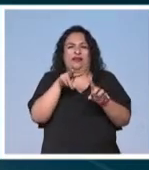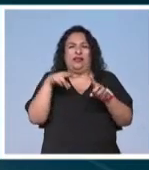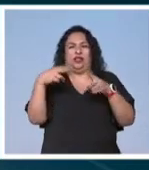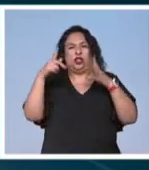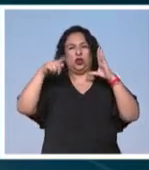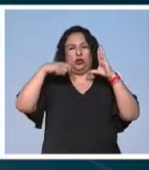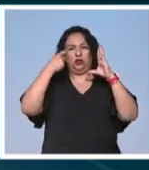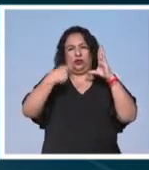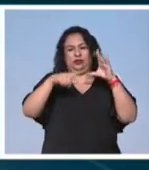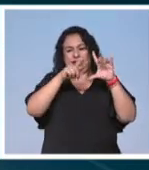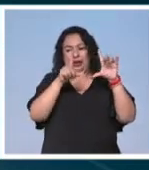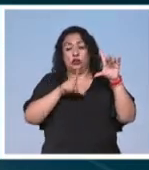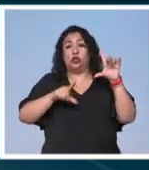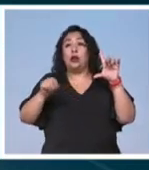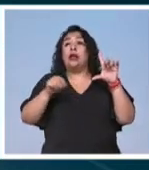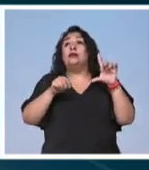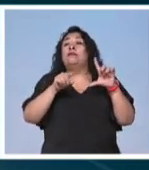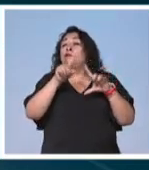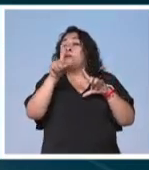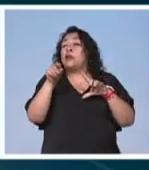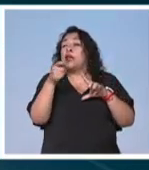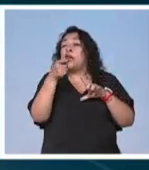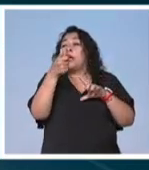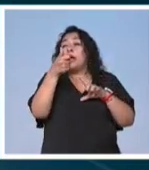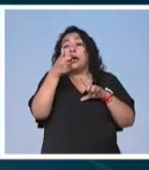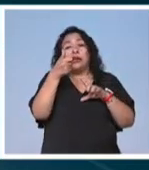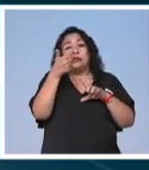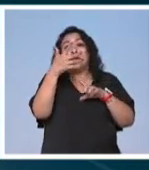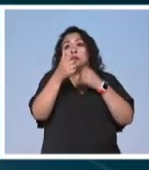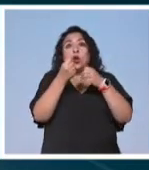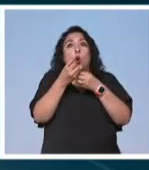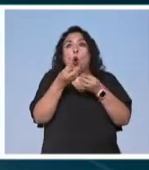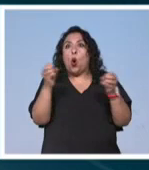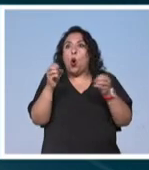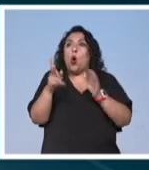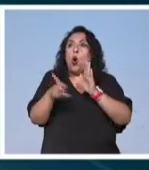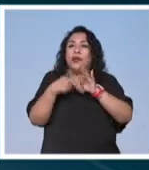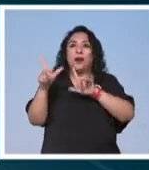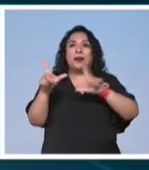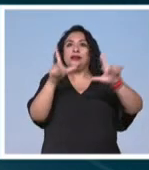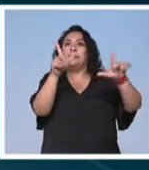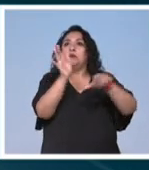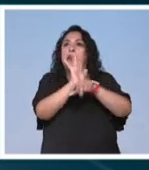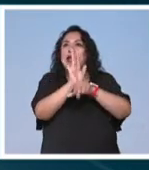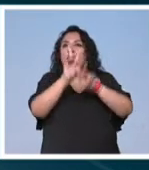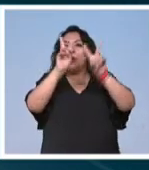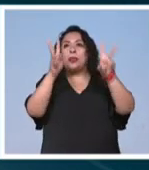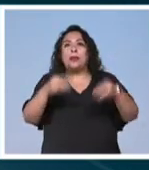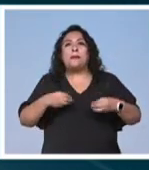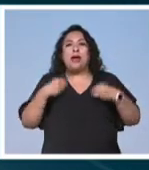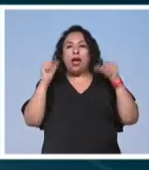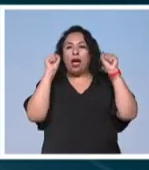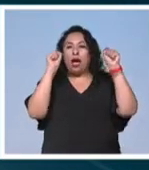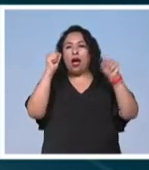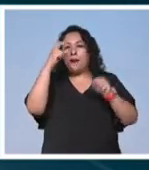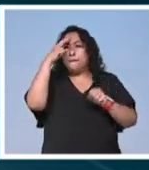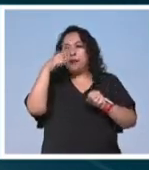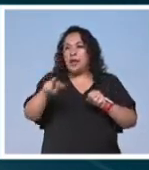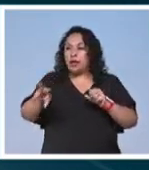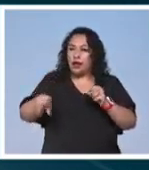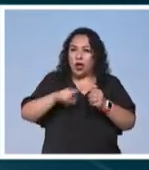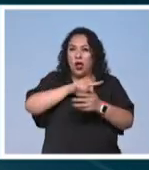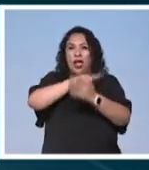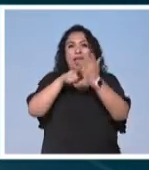fílmico nacional pues tras casi una década de ausencia ha vuelto a la gran pantalla con Que Viva México, largometraje que completa su